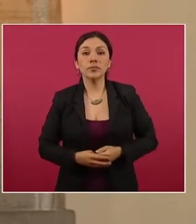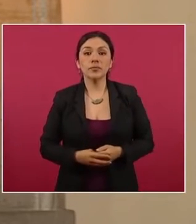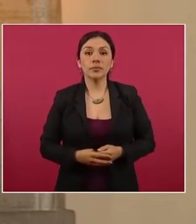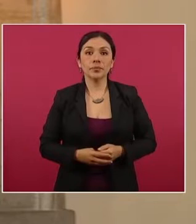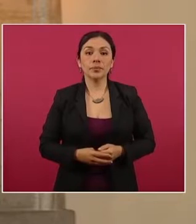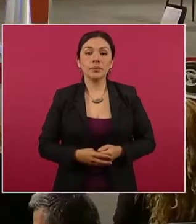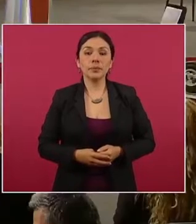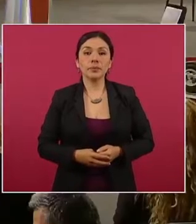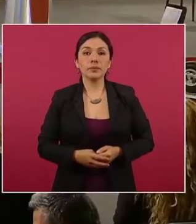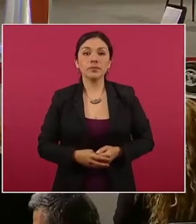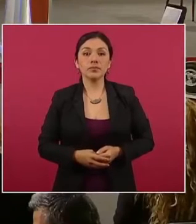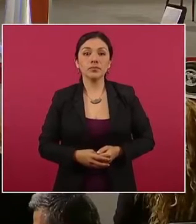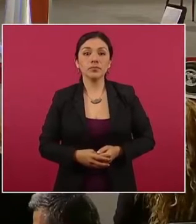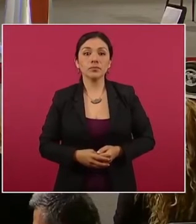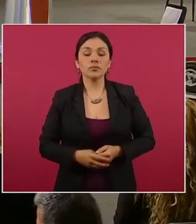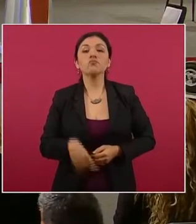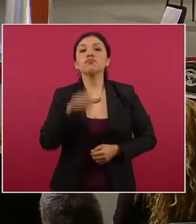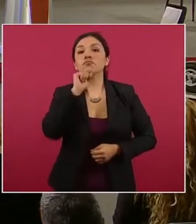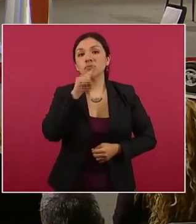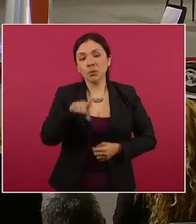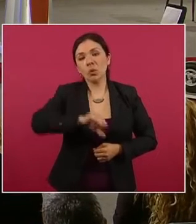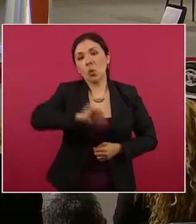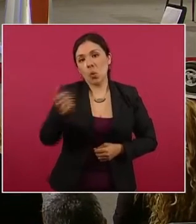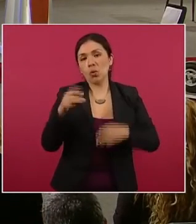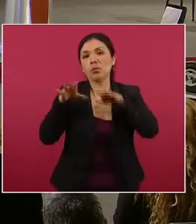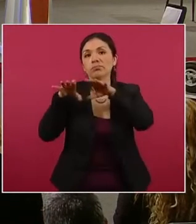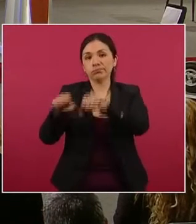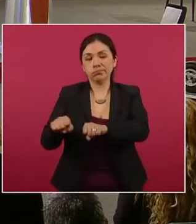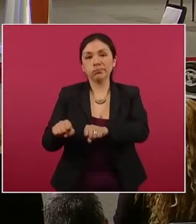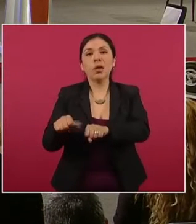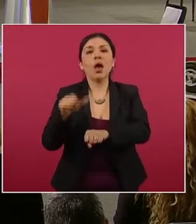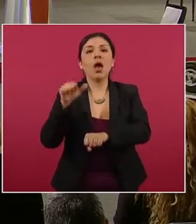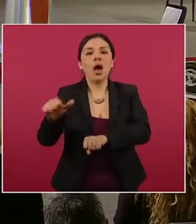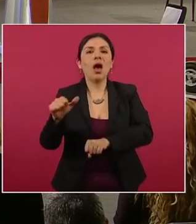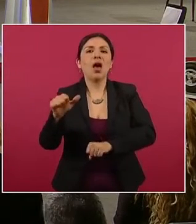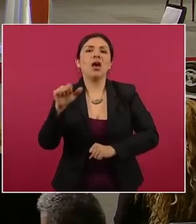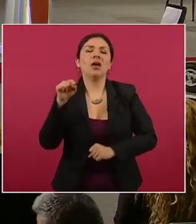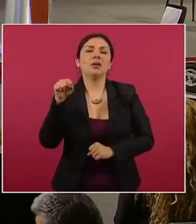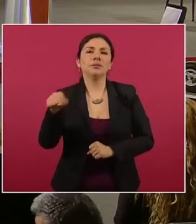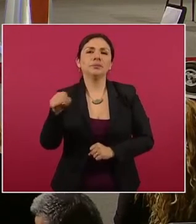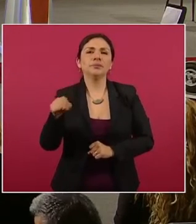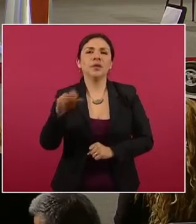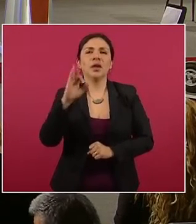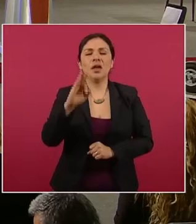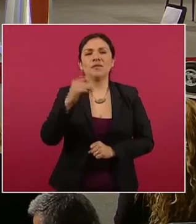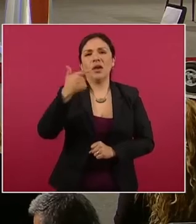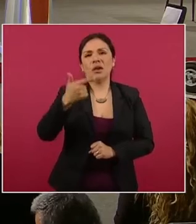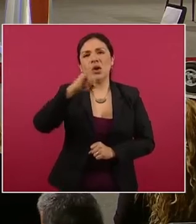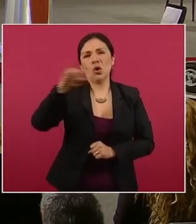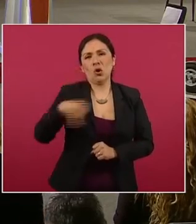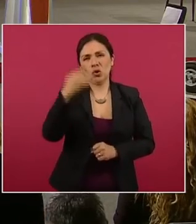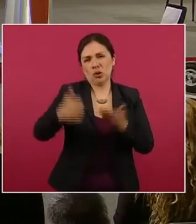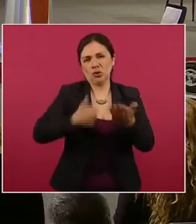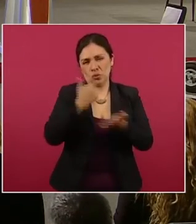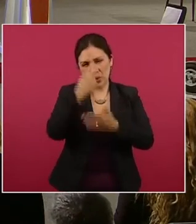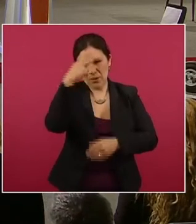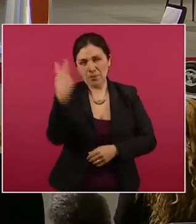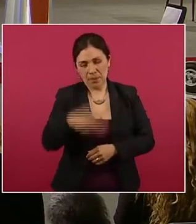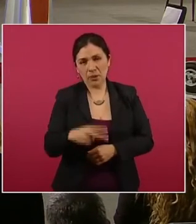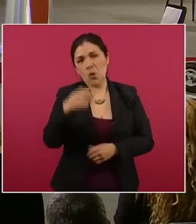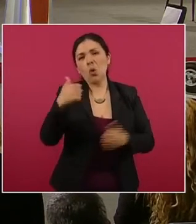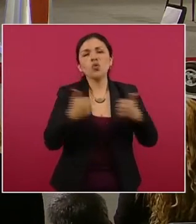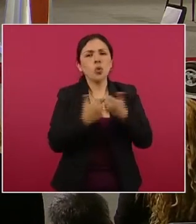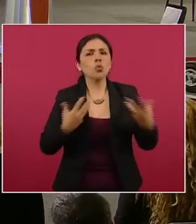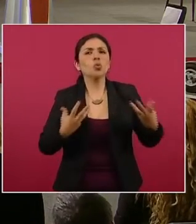También informamos de la detención por parte de la Fiscalía General de Justicia de la Ciudad de México, en